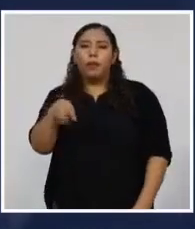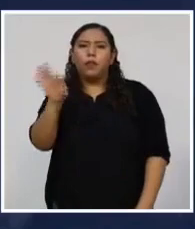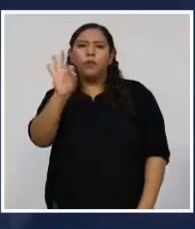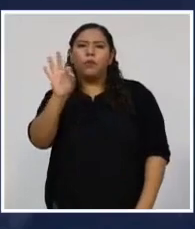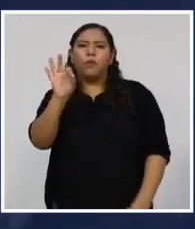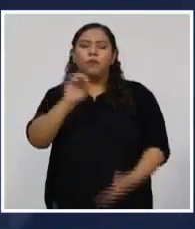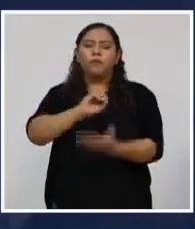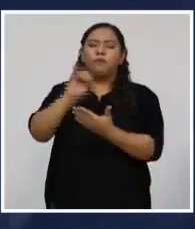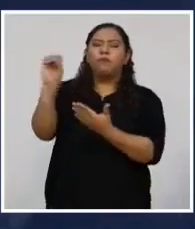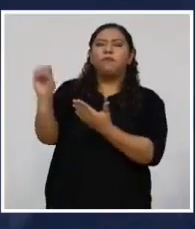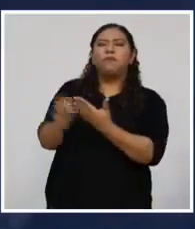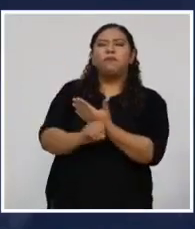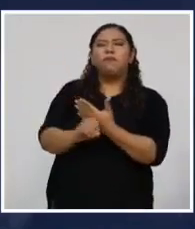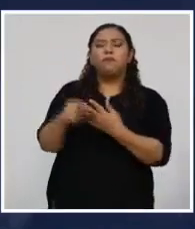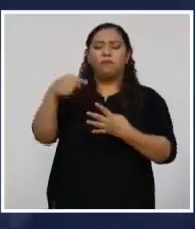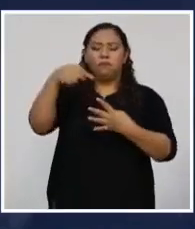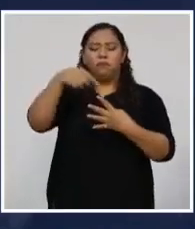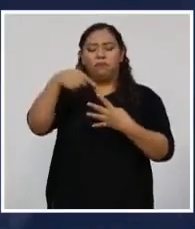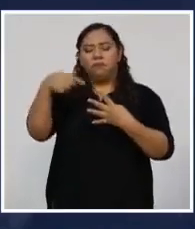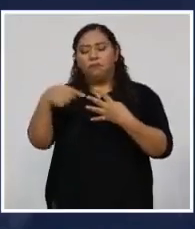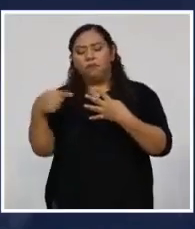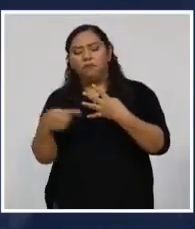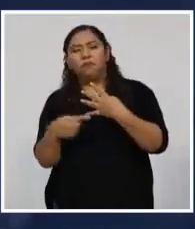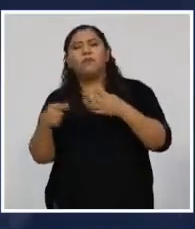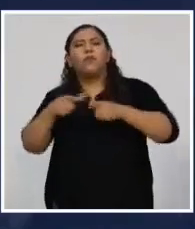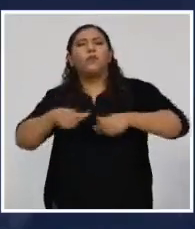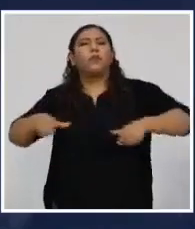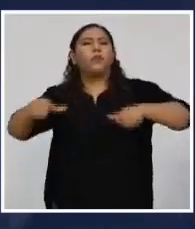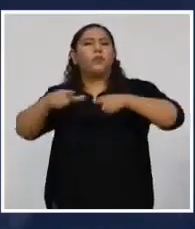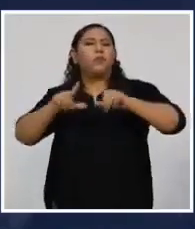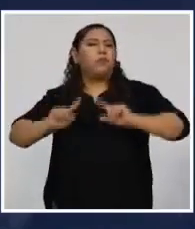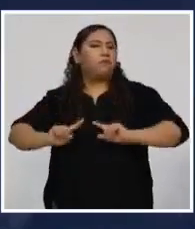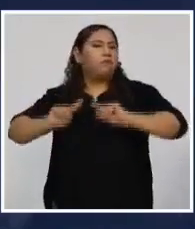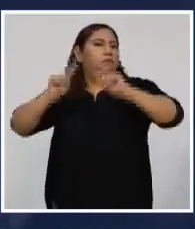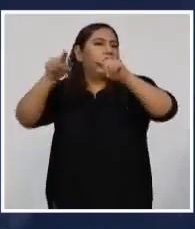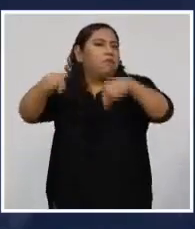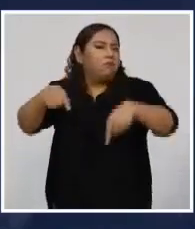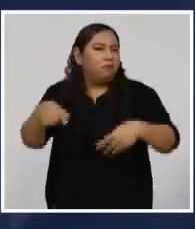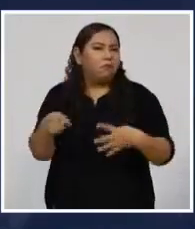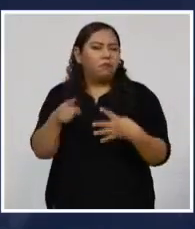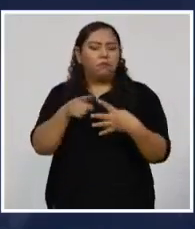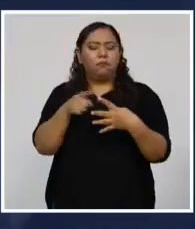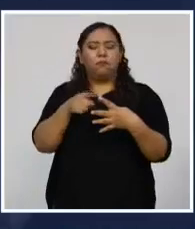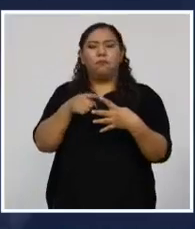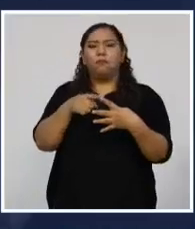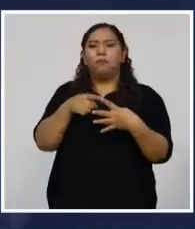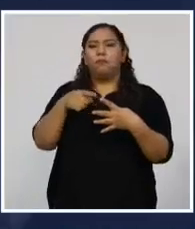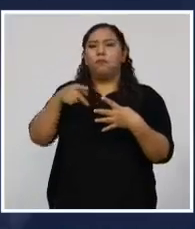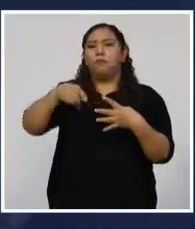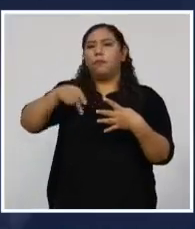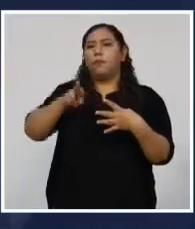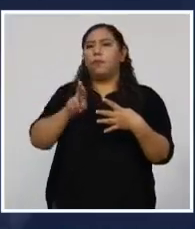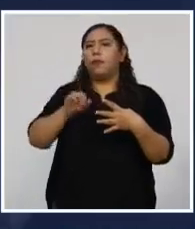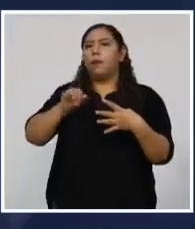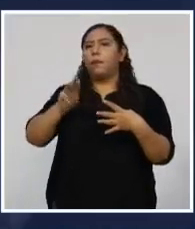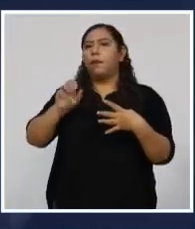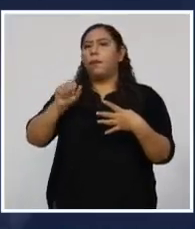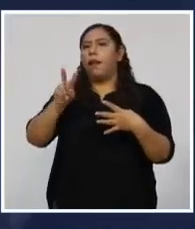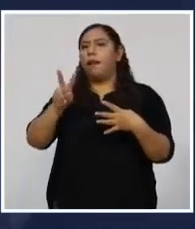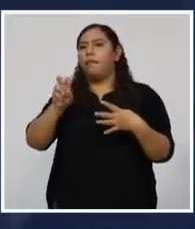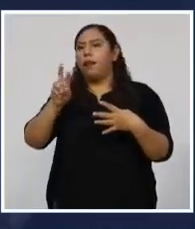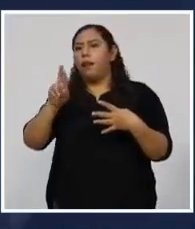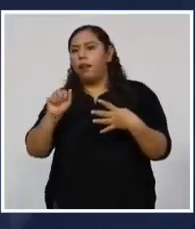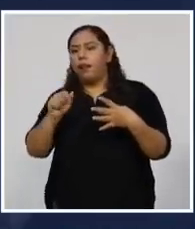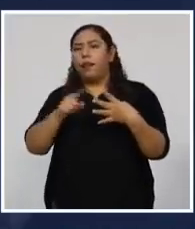en el Distrito Central, las brigadas contra el COVID en las siguientes comunidades. Colonia La Primavera, Colonia José Arturo Duarte,